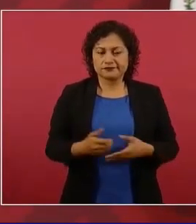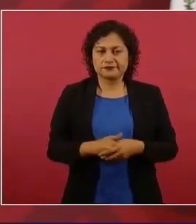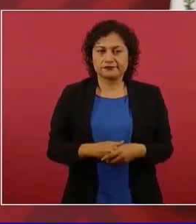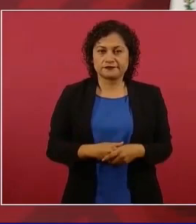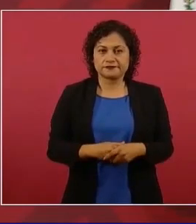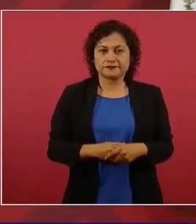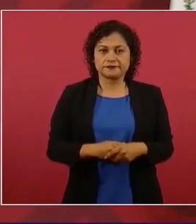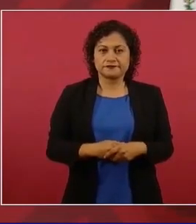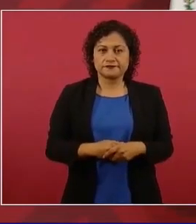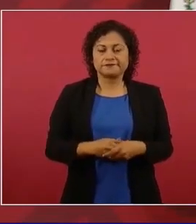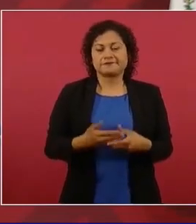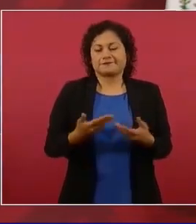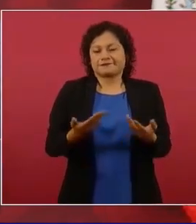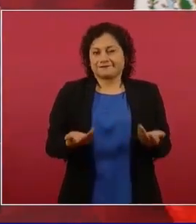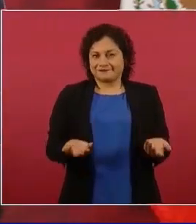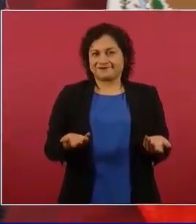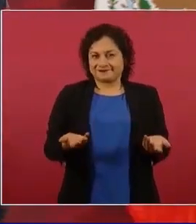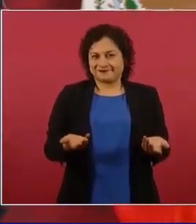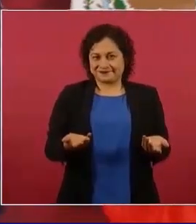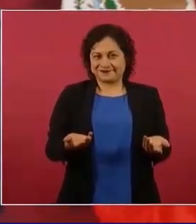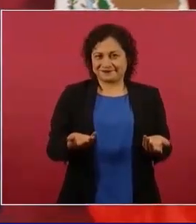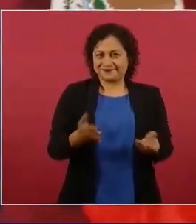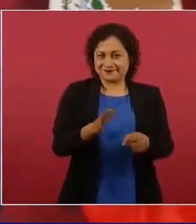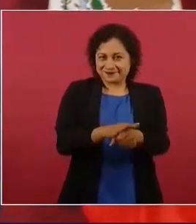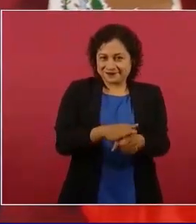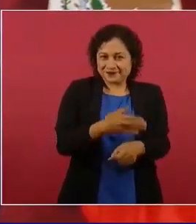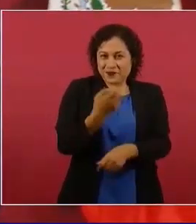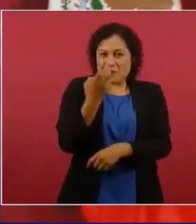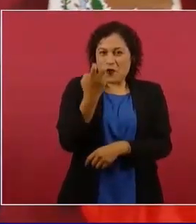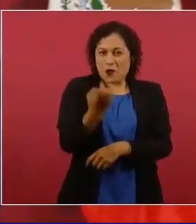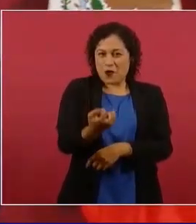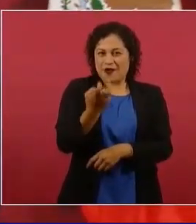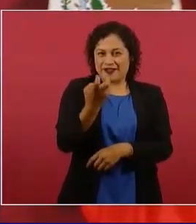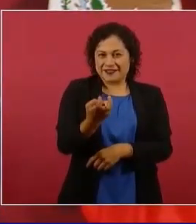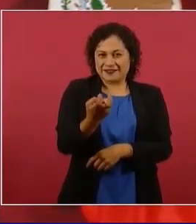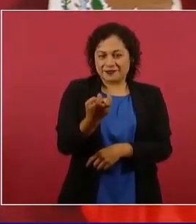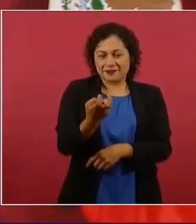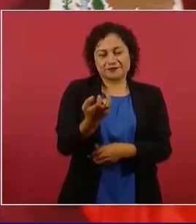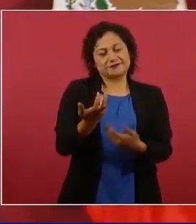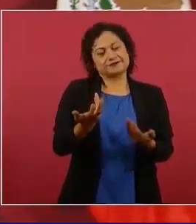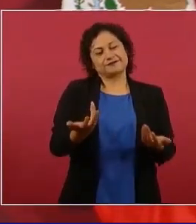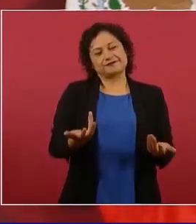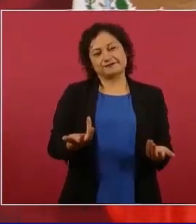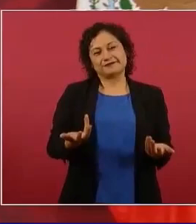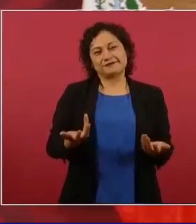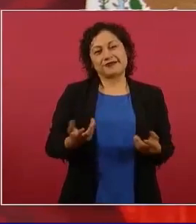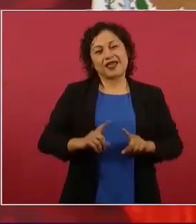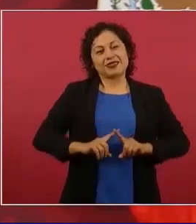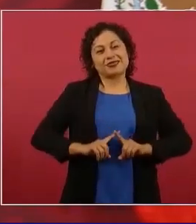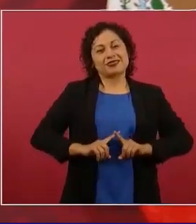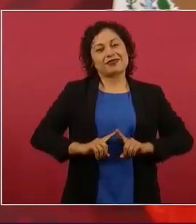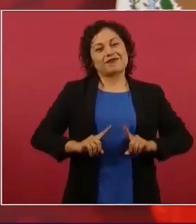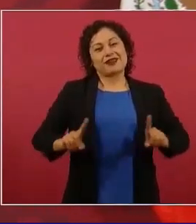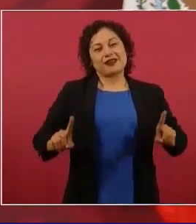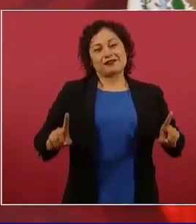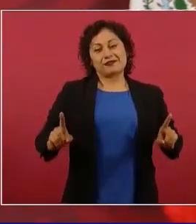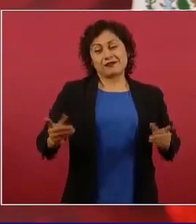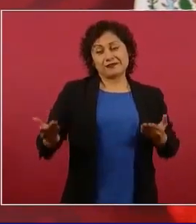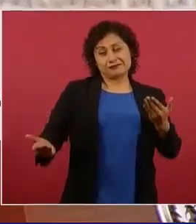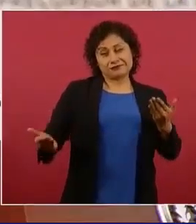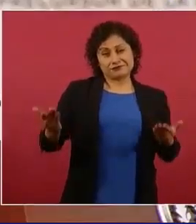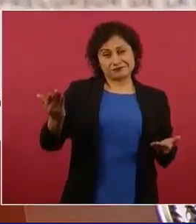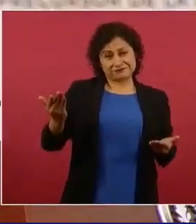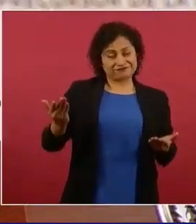Entonces, esa es de las diferencias con Felipe Calderón.